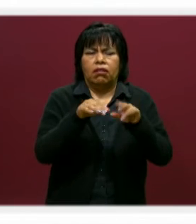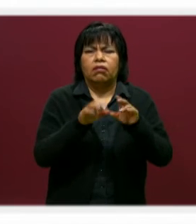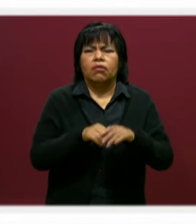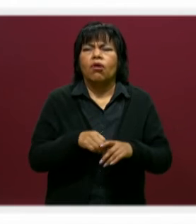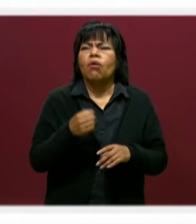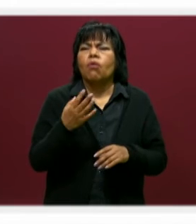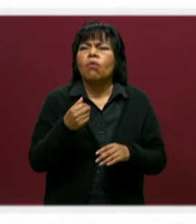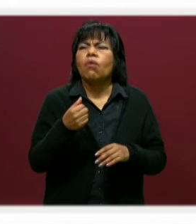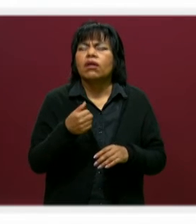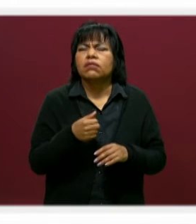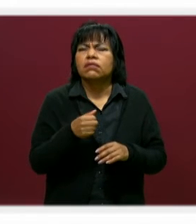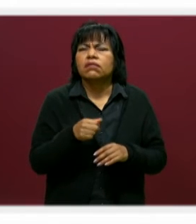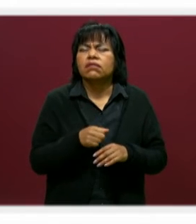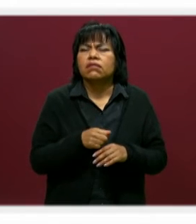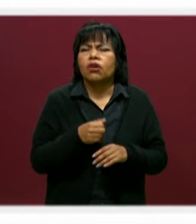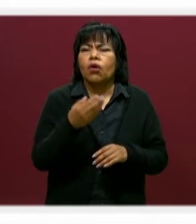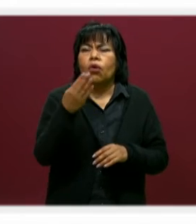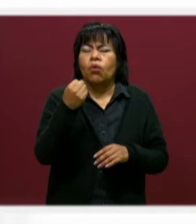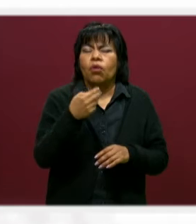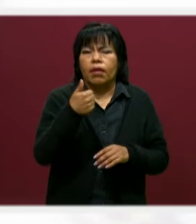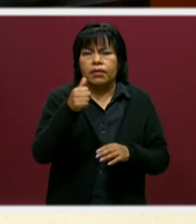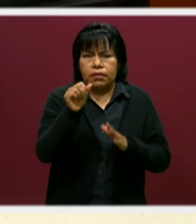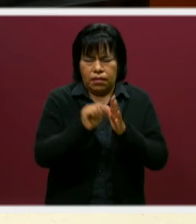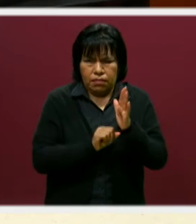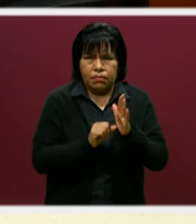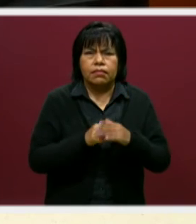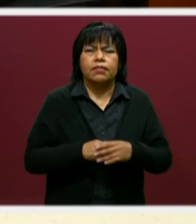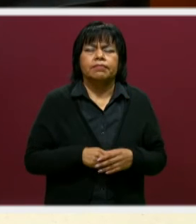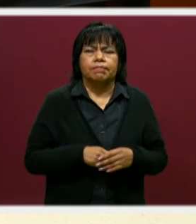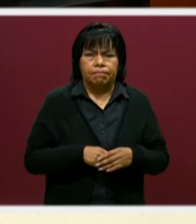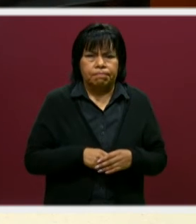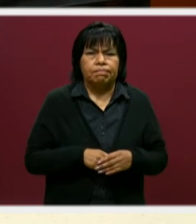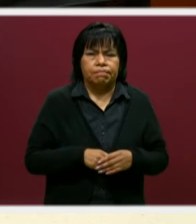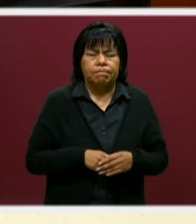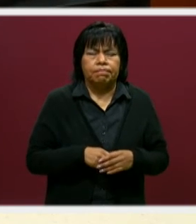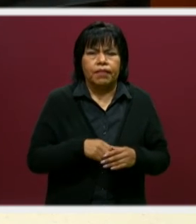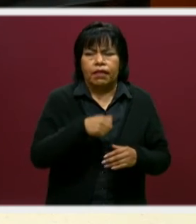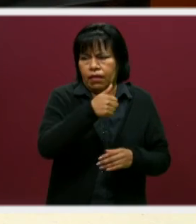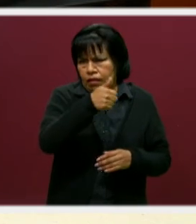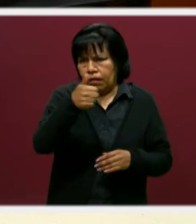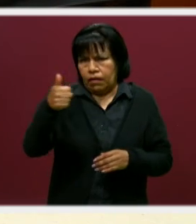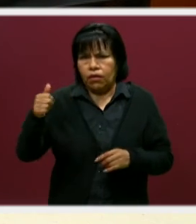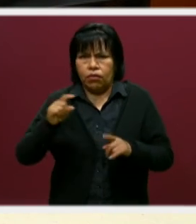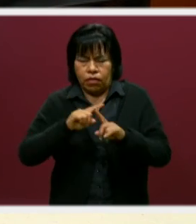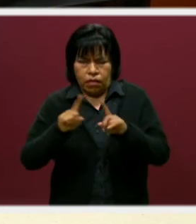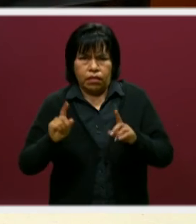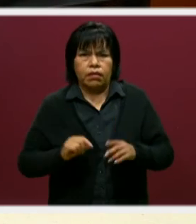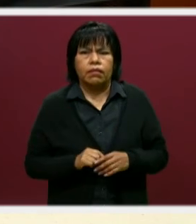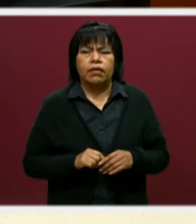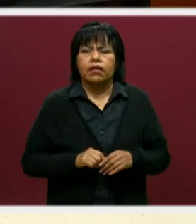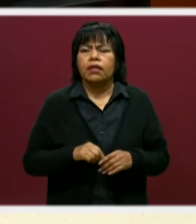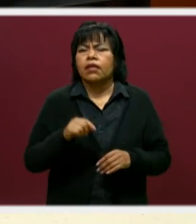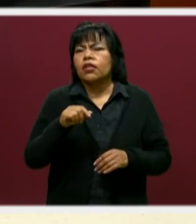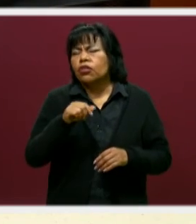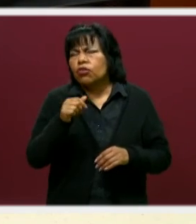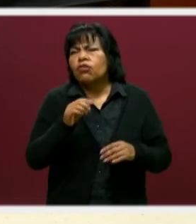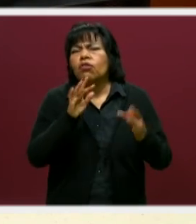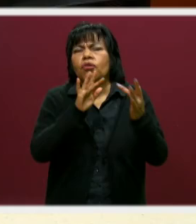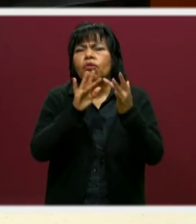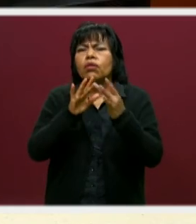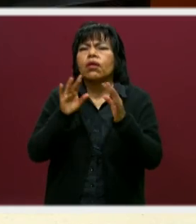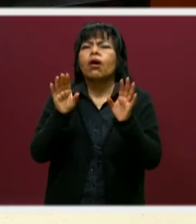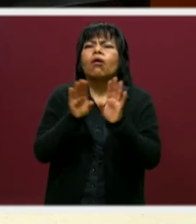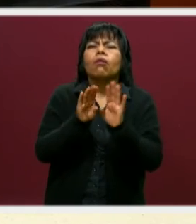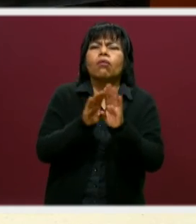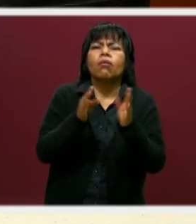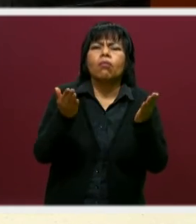¿Son cuántos semestres? Nueve, en todas las carreras son nueve semestres. Nueve semestres. Y bueno, los medios de contacto, ¿cómo